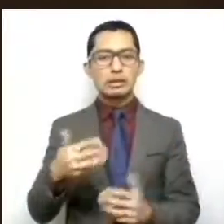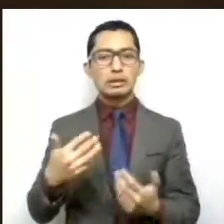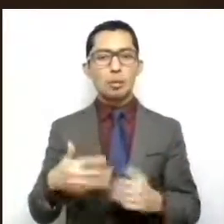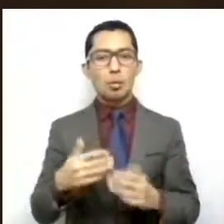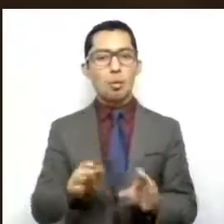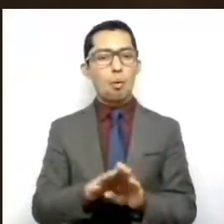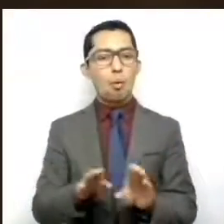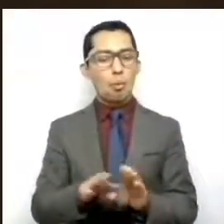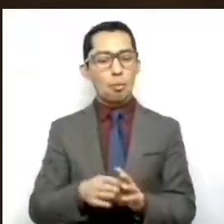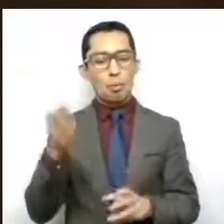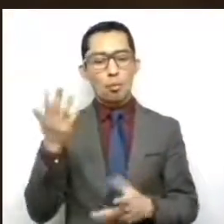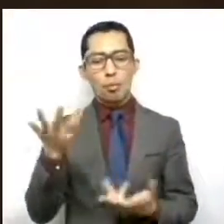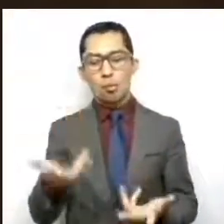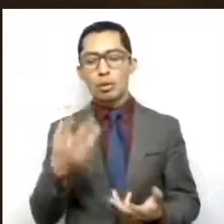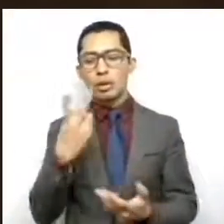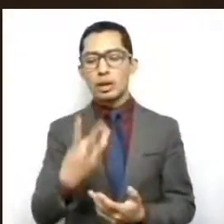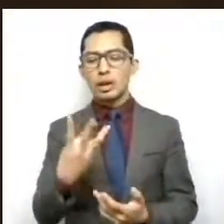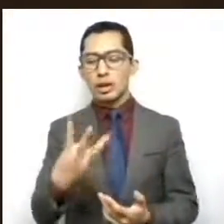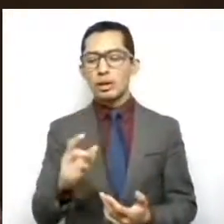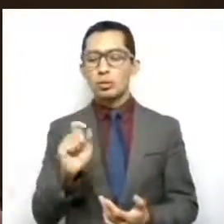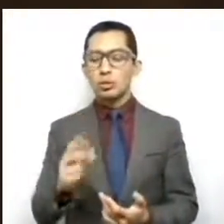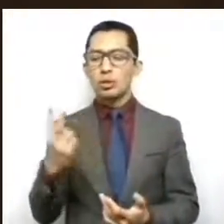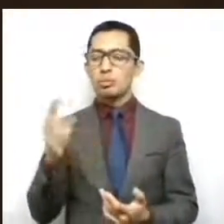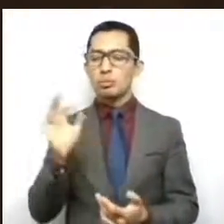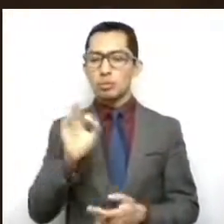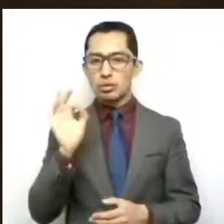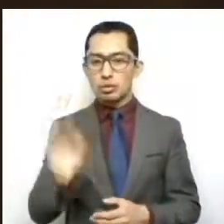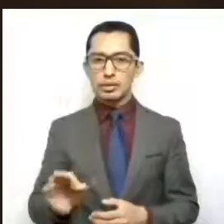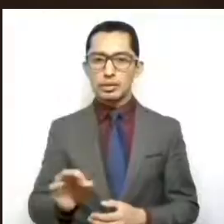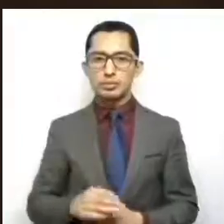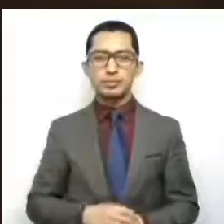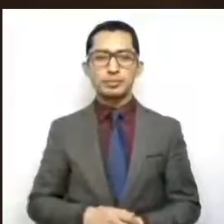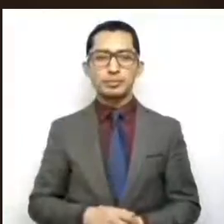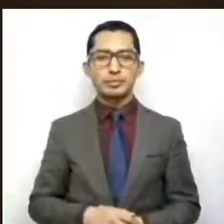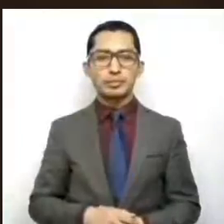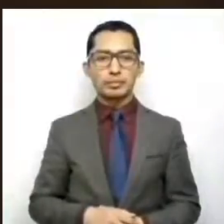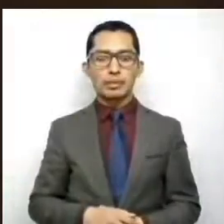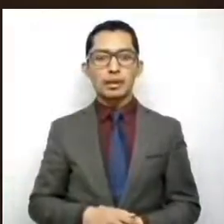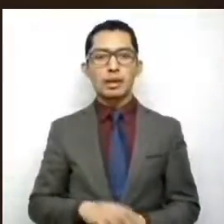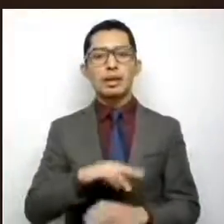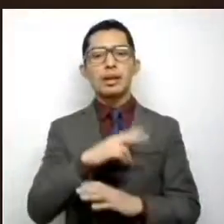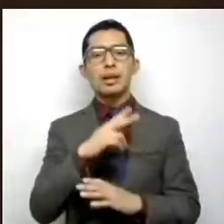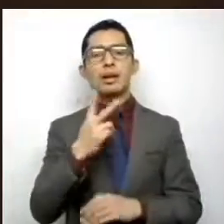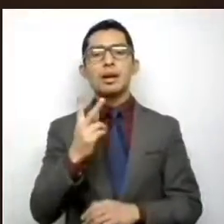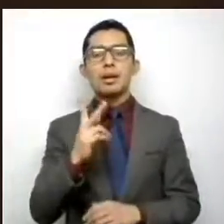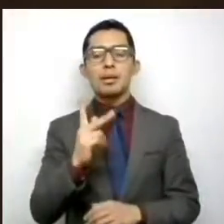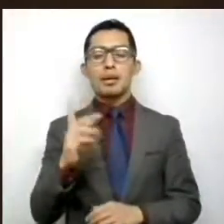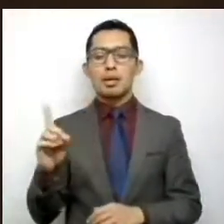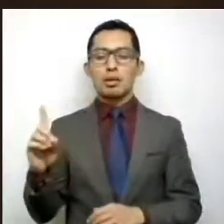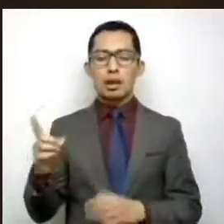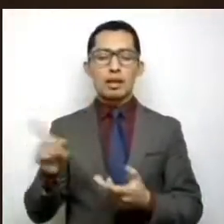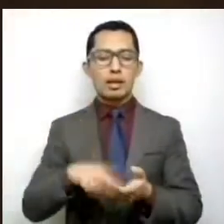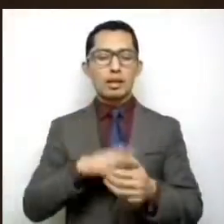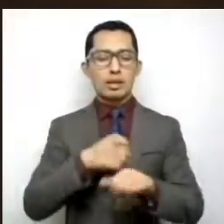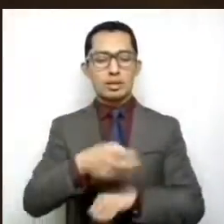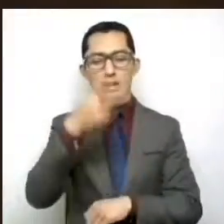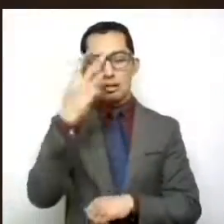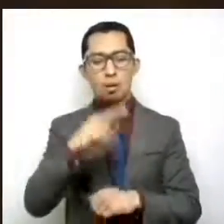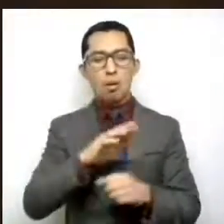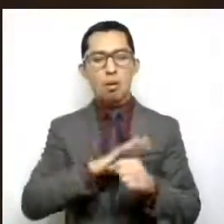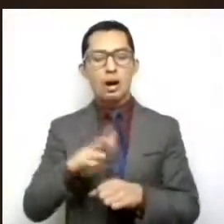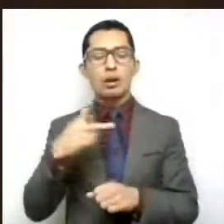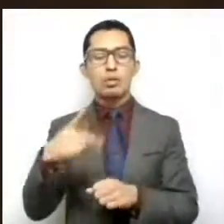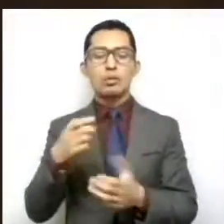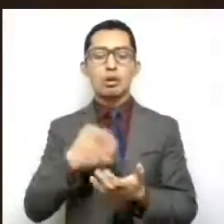promedio de 3.2 por ciento. El Plan de Desarrollo del Estado de México, en su pilar económico,